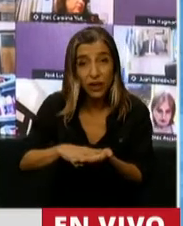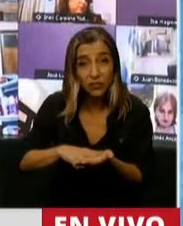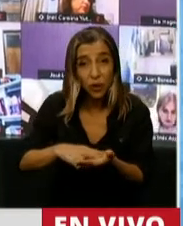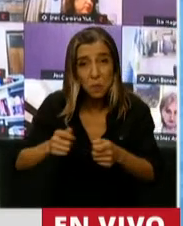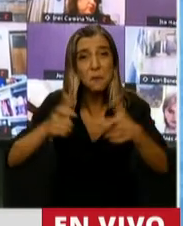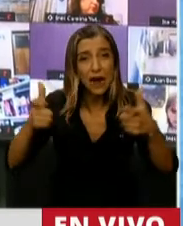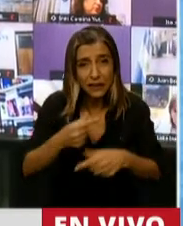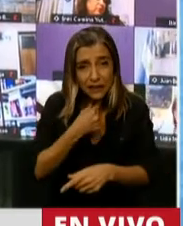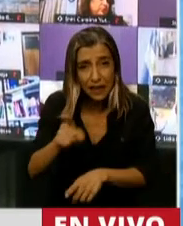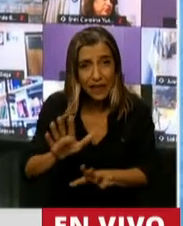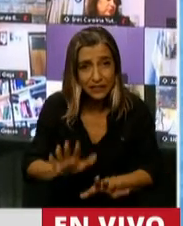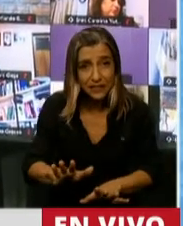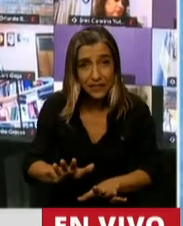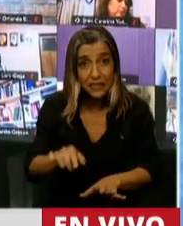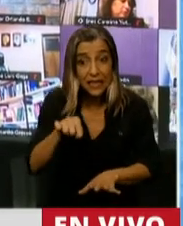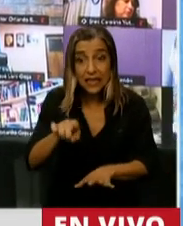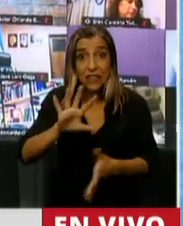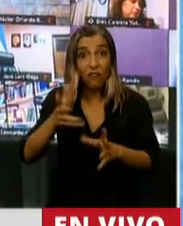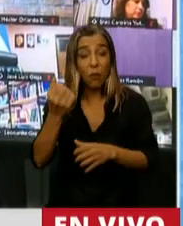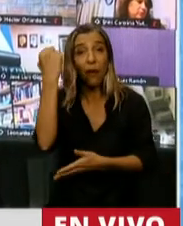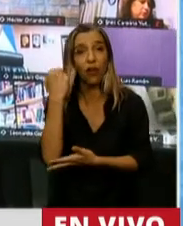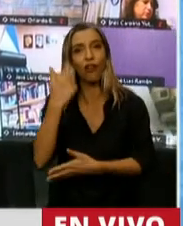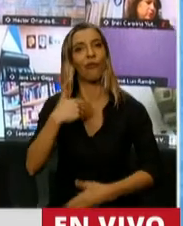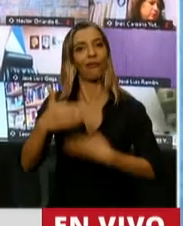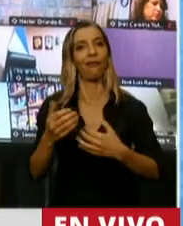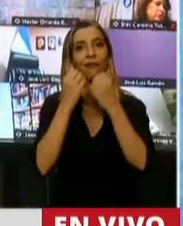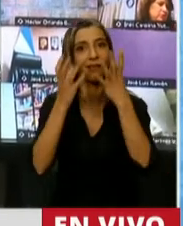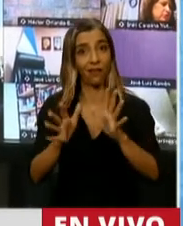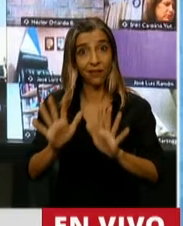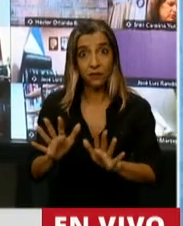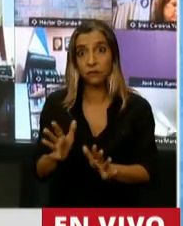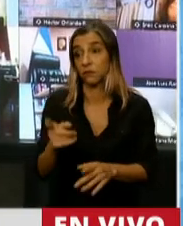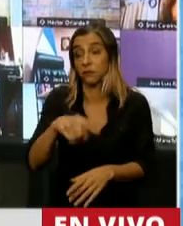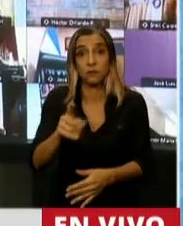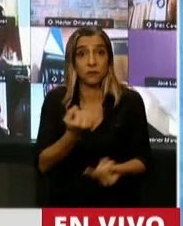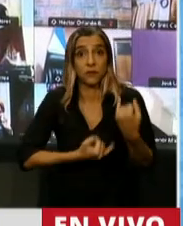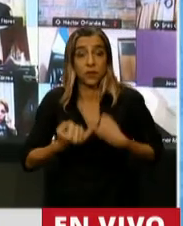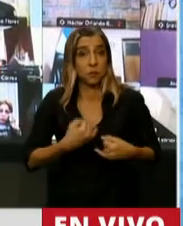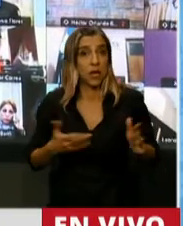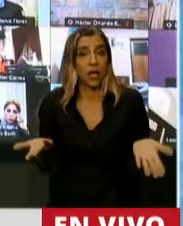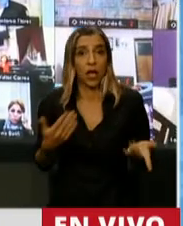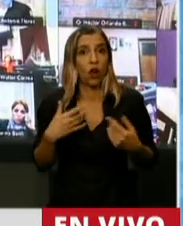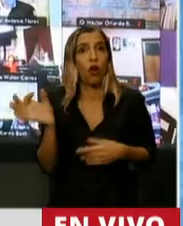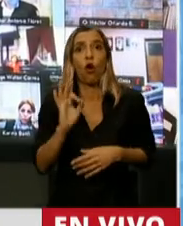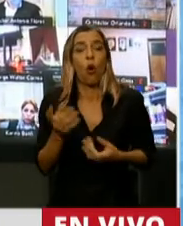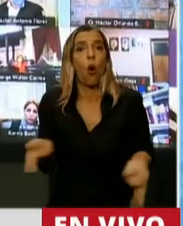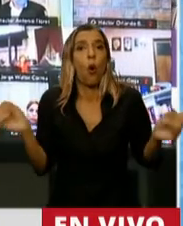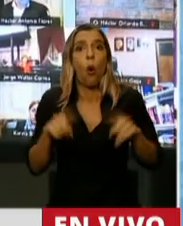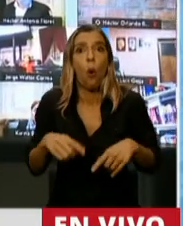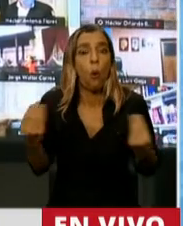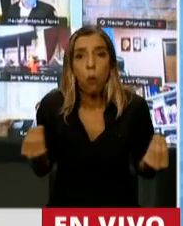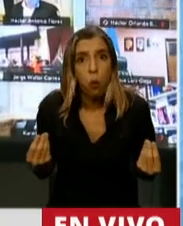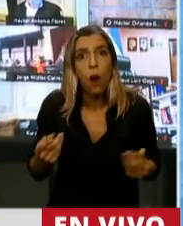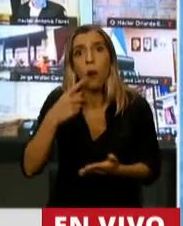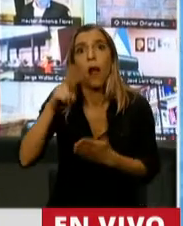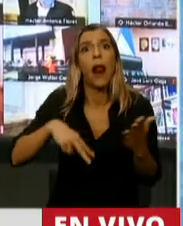¿Cómo se incentiva la economía así? Que alguien me explique. O salvo que volvamos a leer el libro Es la economía estúpido.